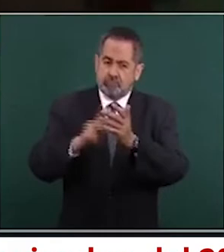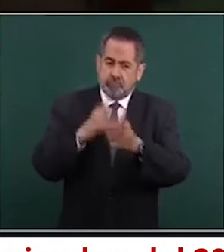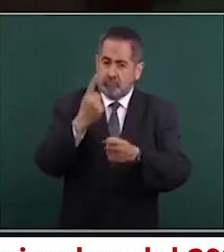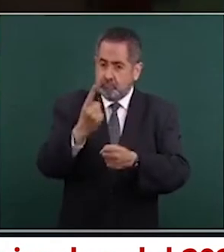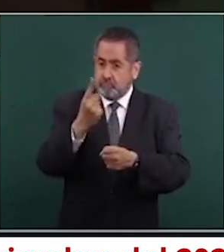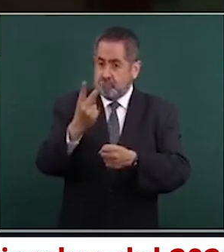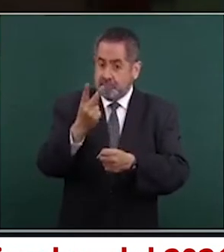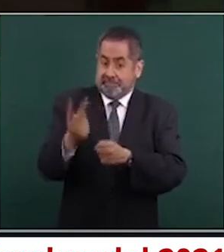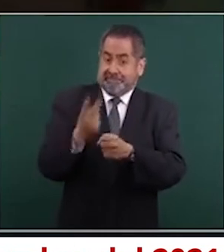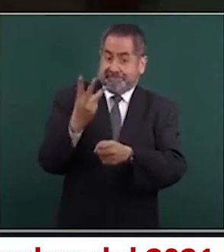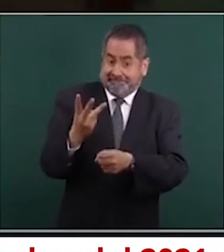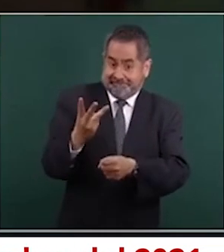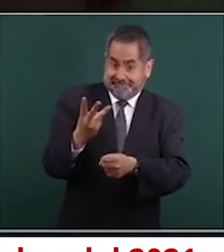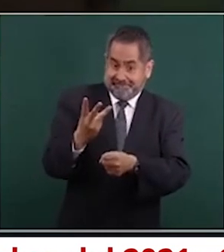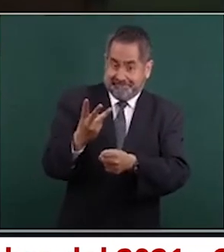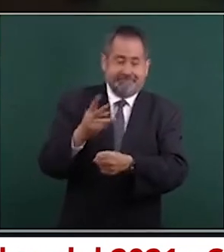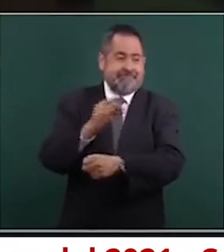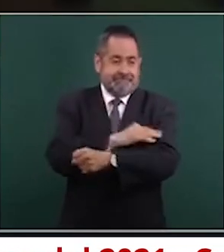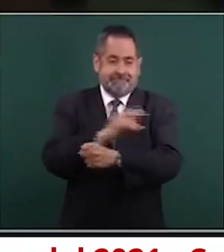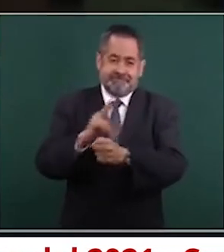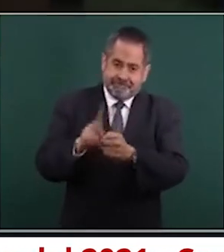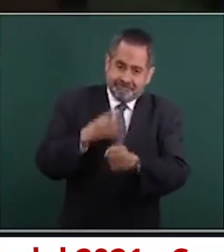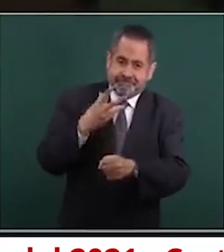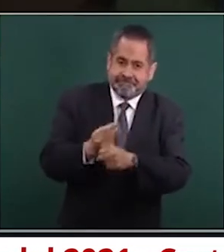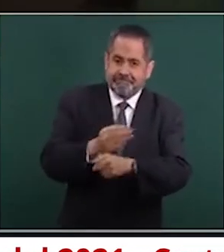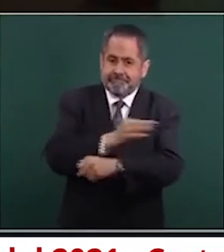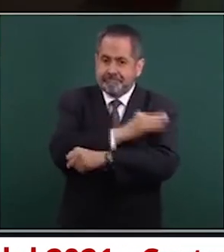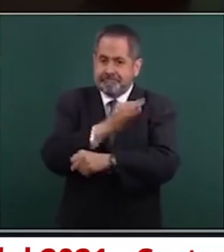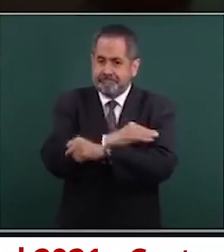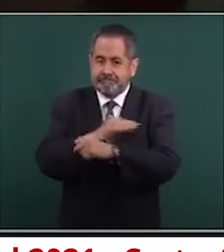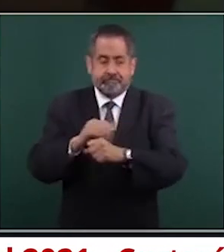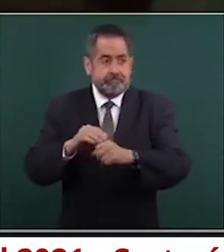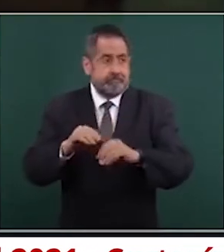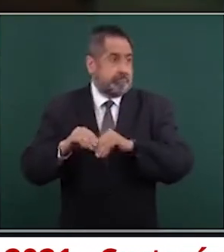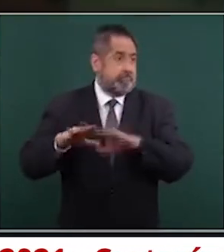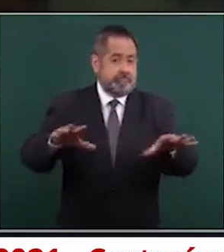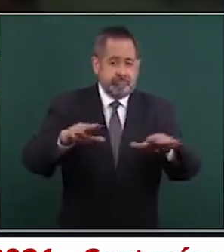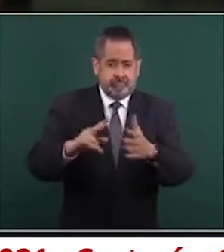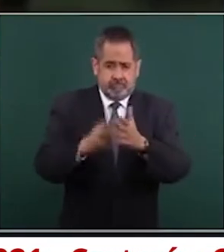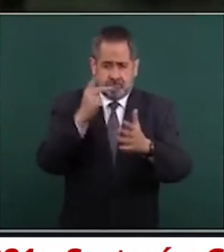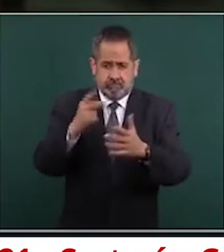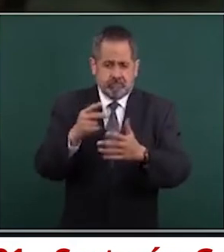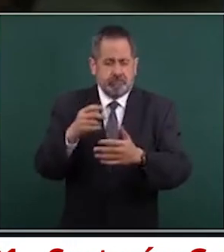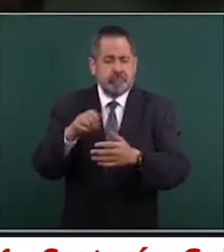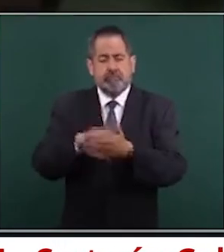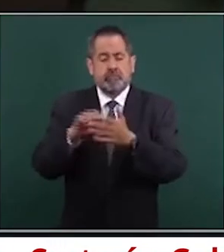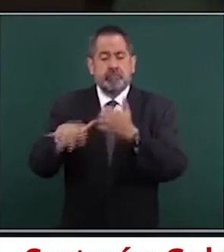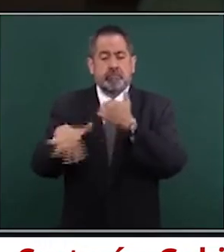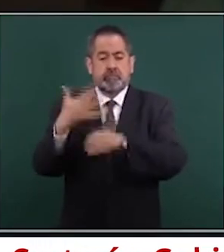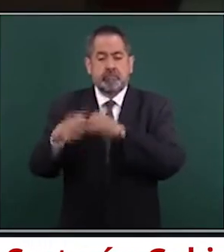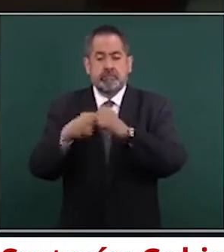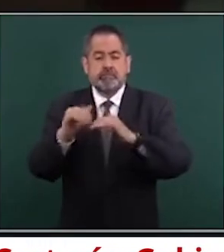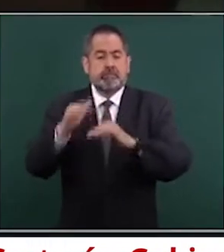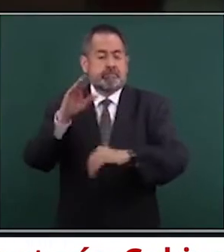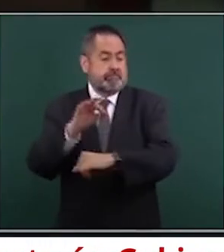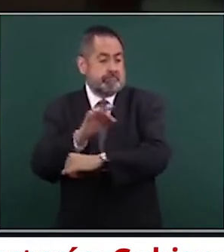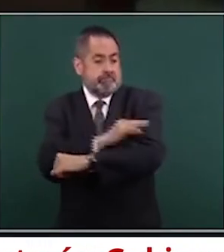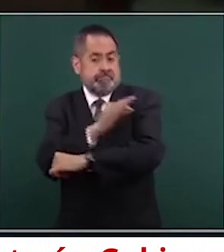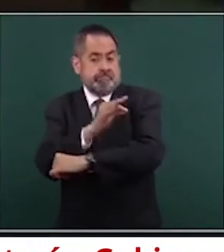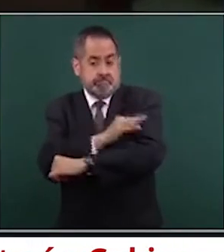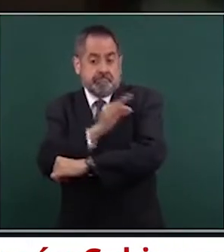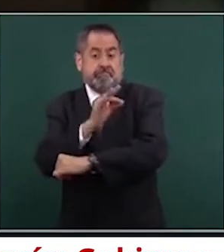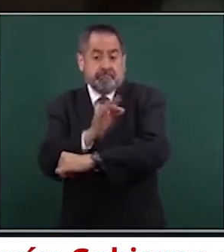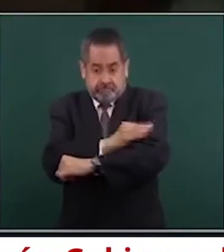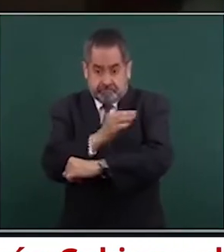a todos aquellos que tengan por el momento más de 15 años se les pueda aplicar. Y segundo, en esa línea